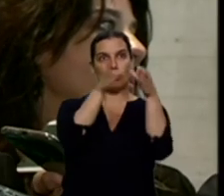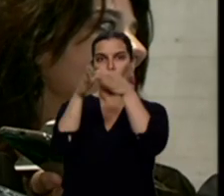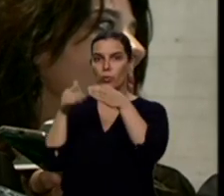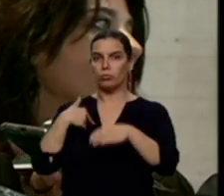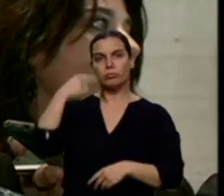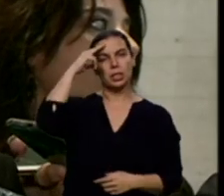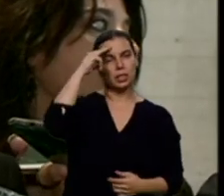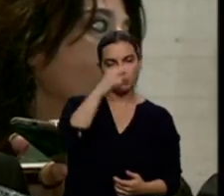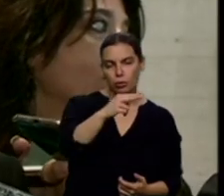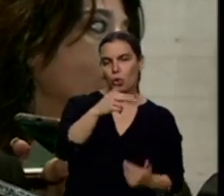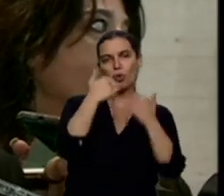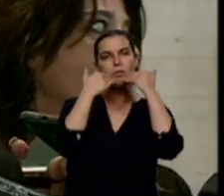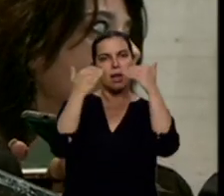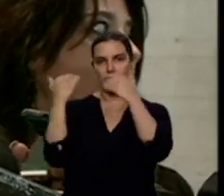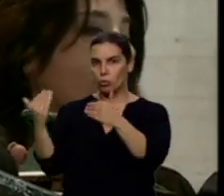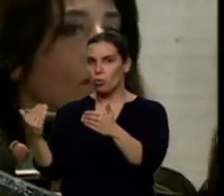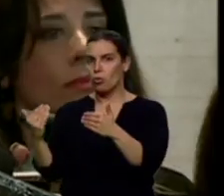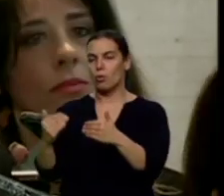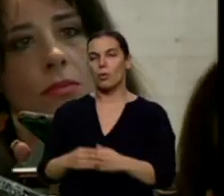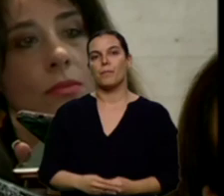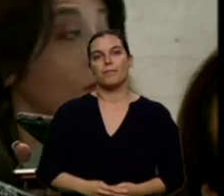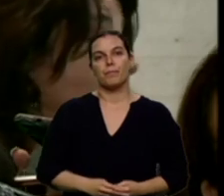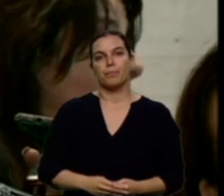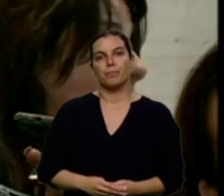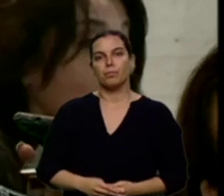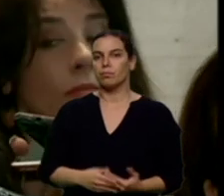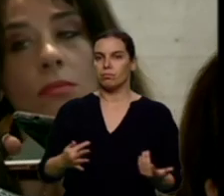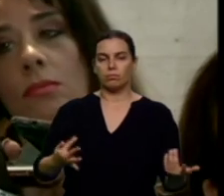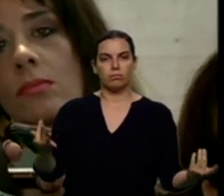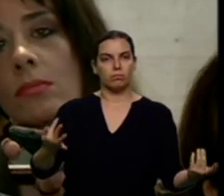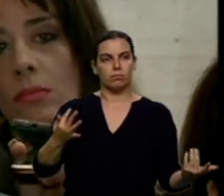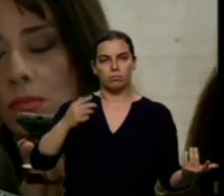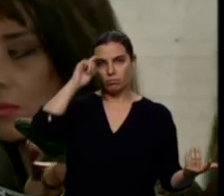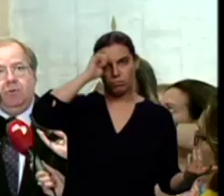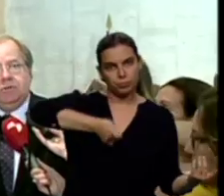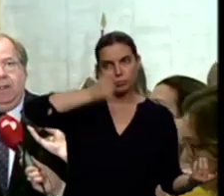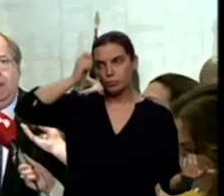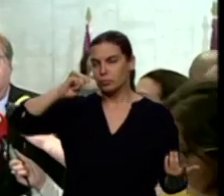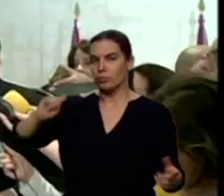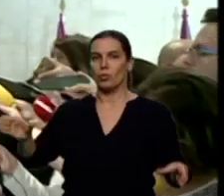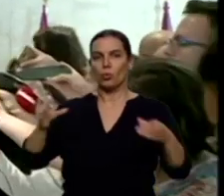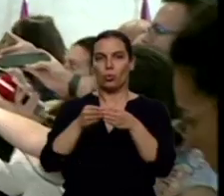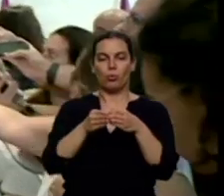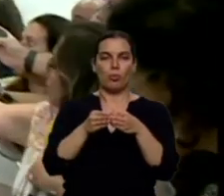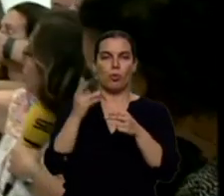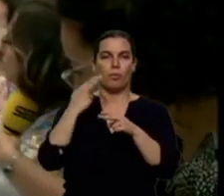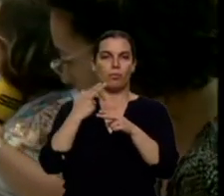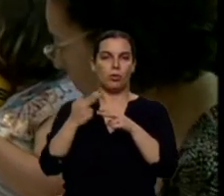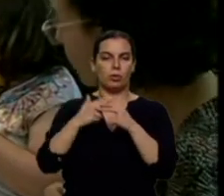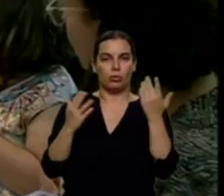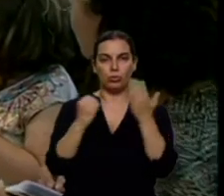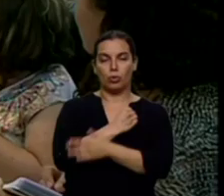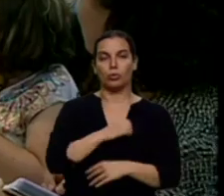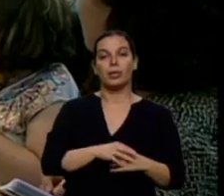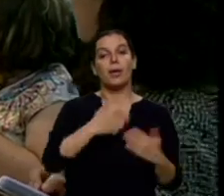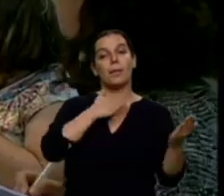mi gratitud, mi mayor consideración a todos los grupos parlamentarios. Y a los medios de comunicación a los